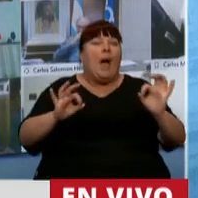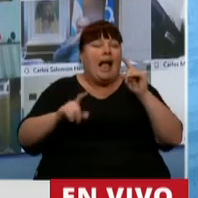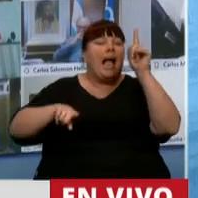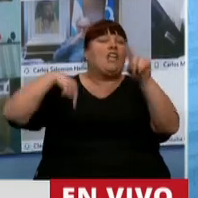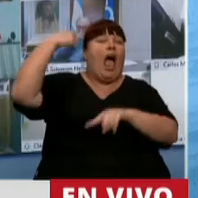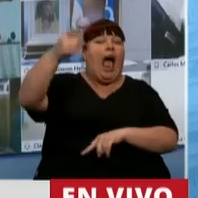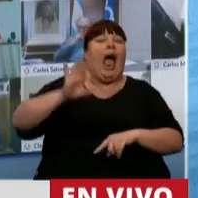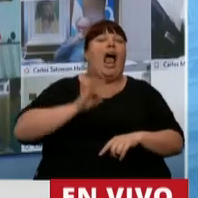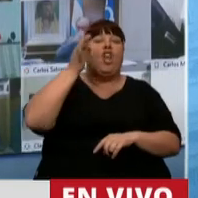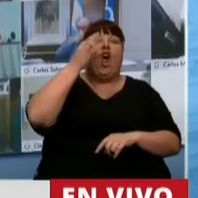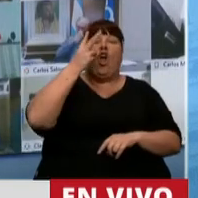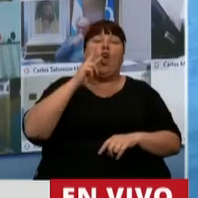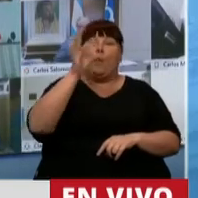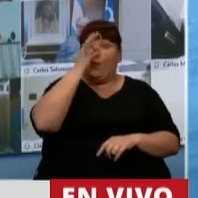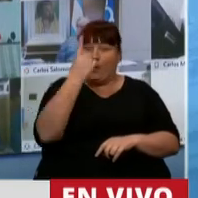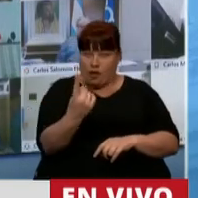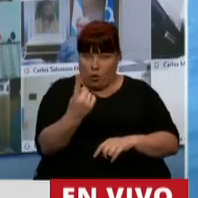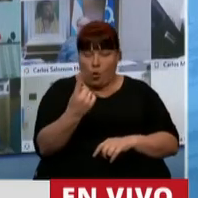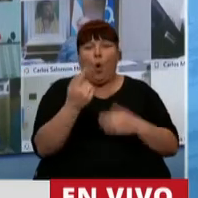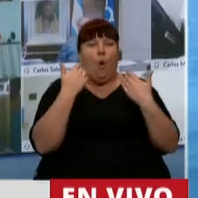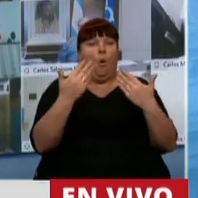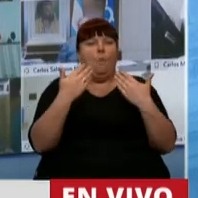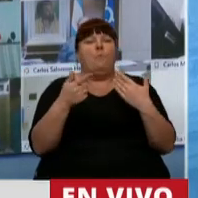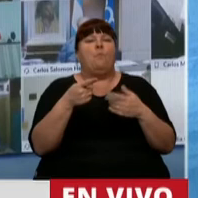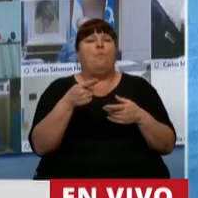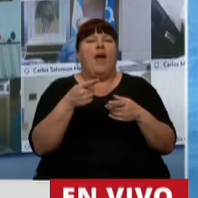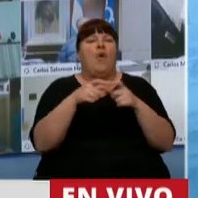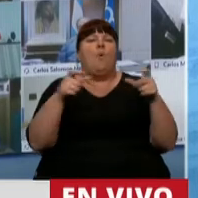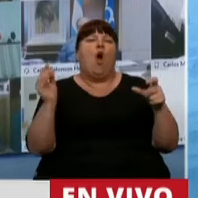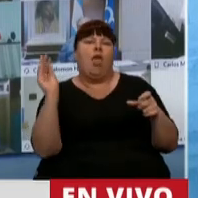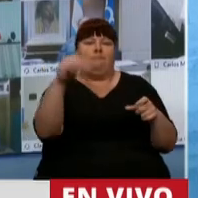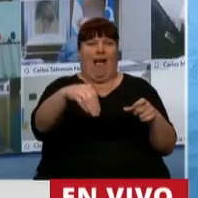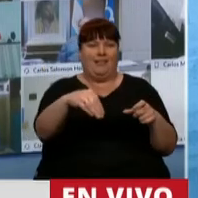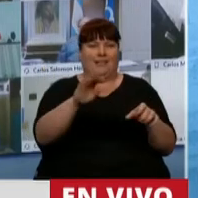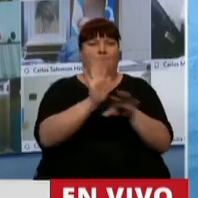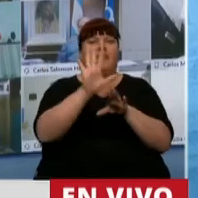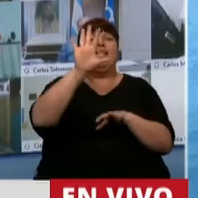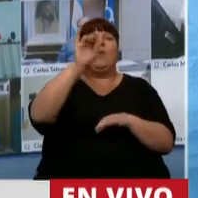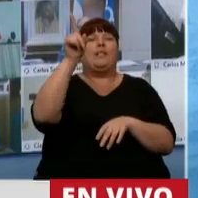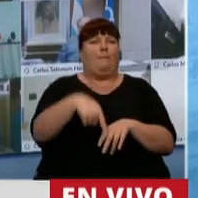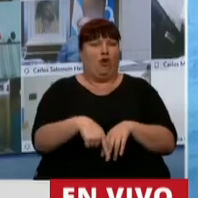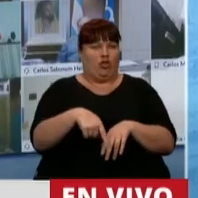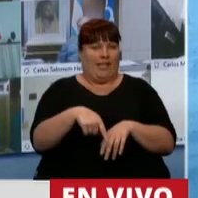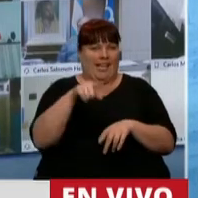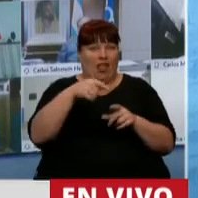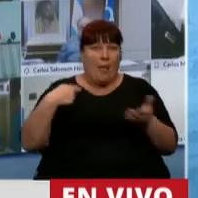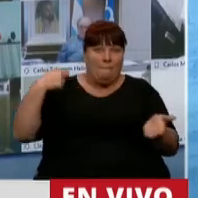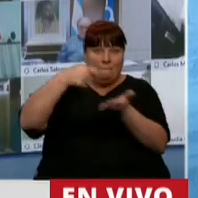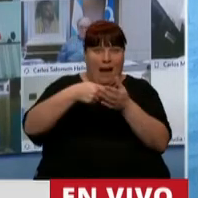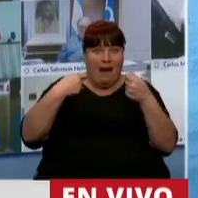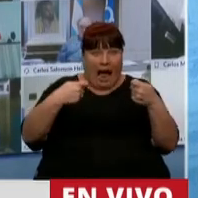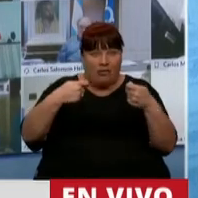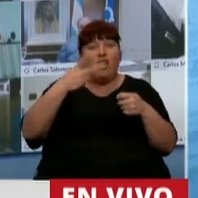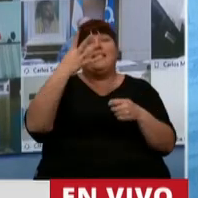en el año 2021 puedan tener un bono extra del 50% de esa inversión